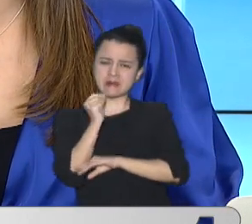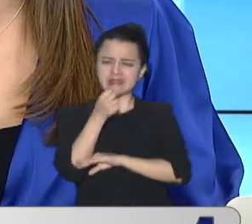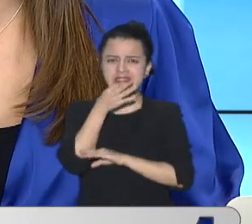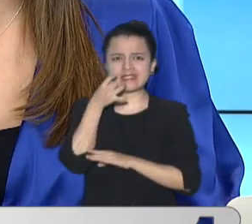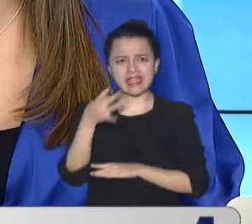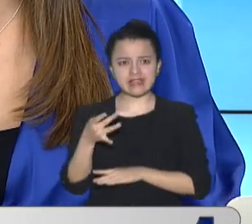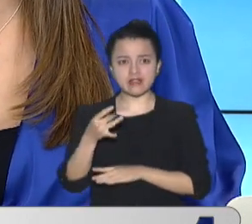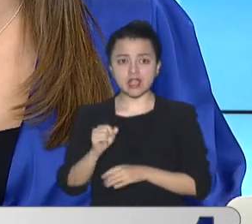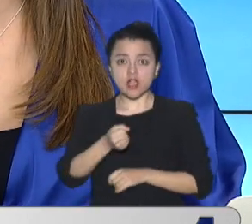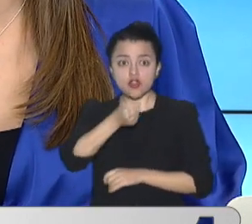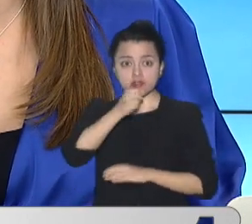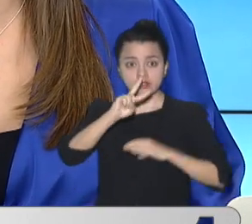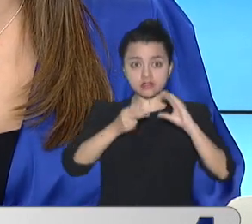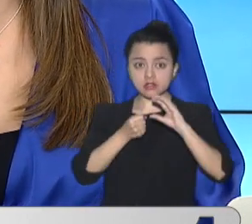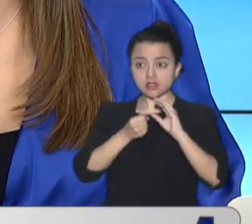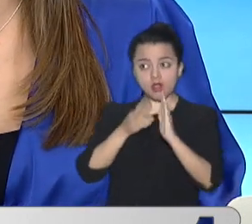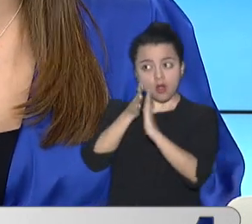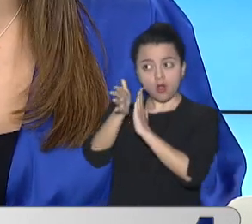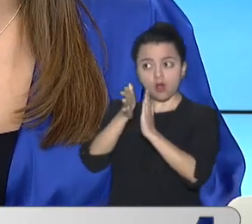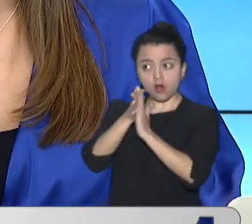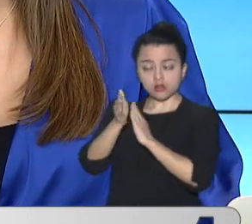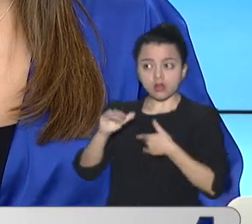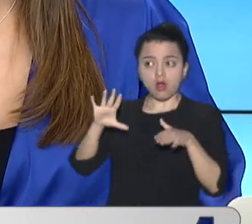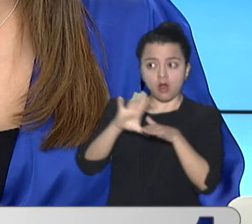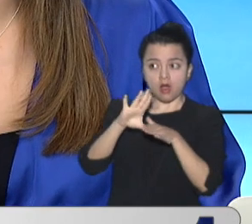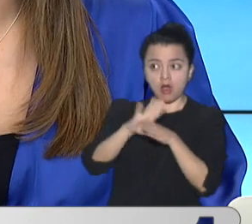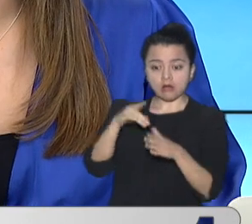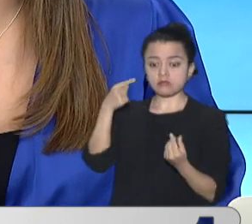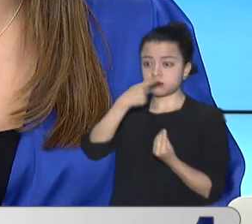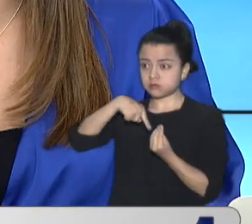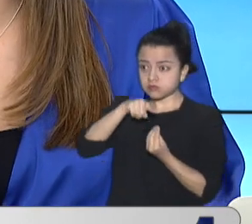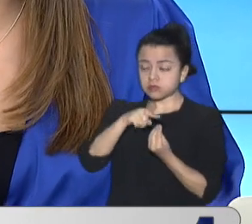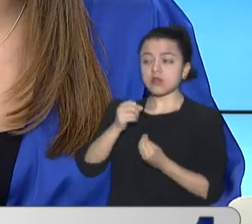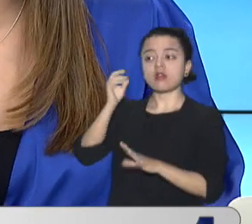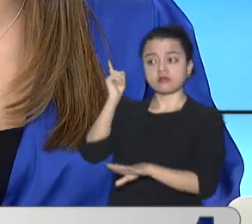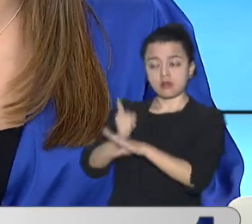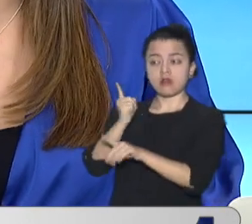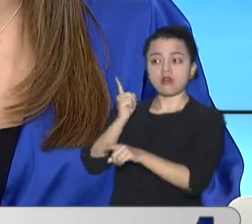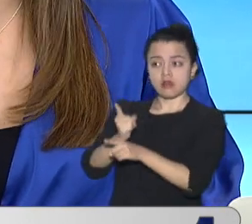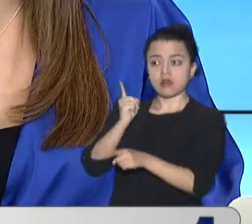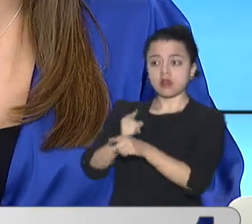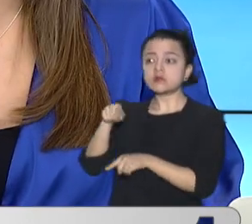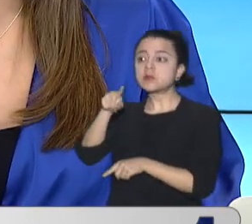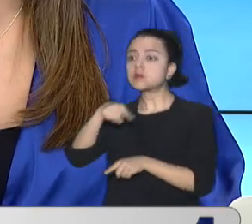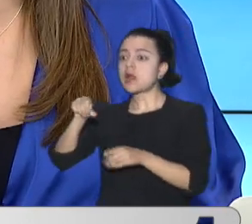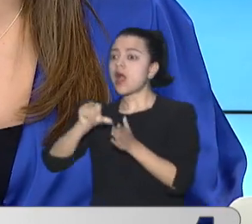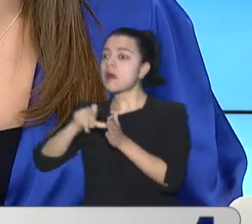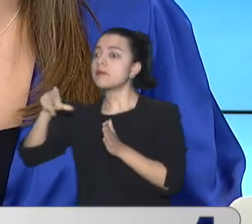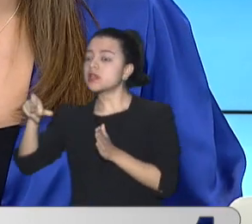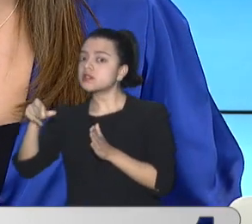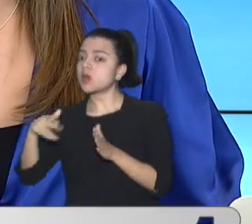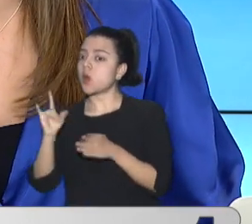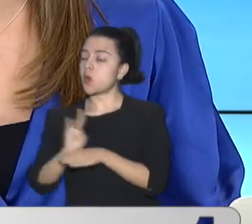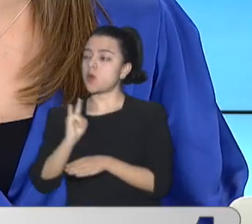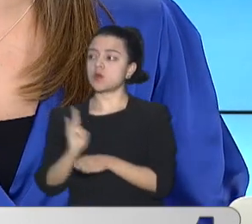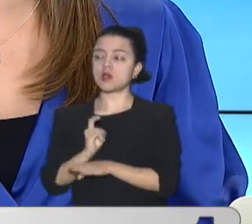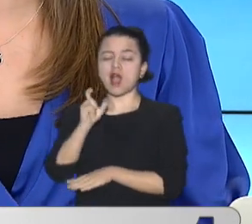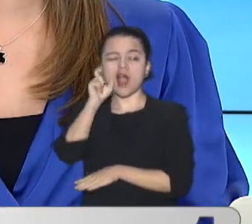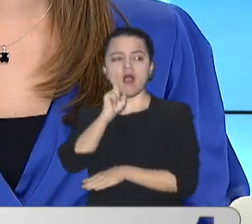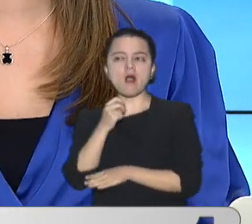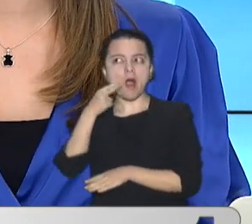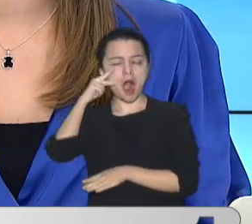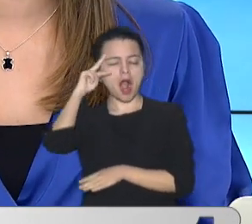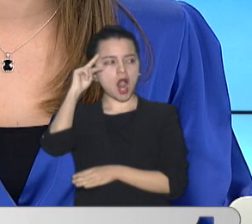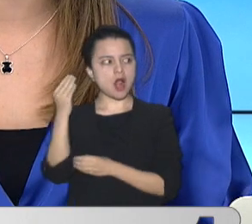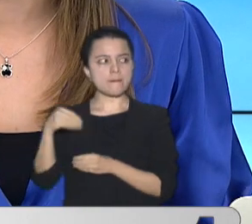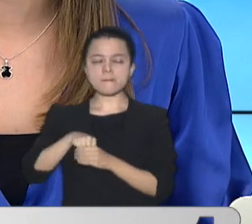noticiero Por el gremio De taxistas De Bucaramanga Que afirma Que plataformas De transporte público Y privado Están utilizando